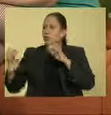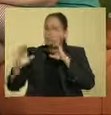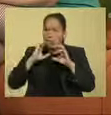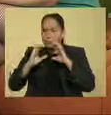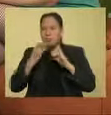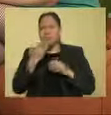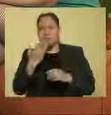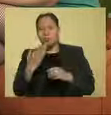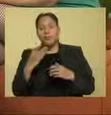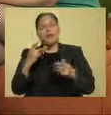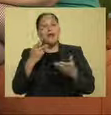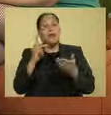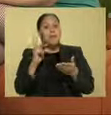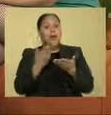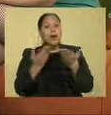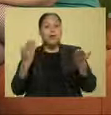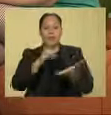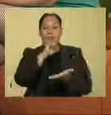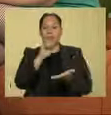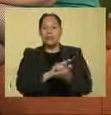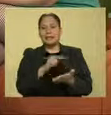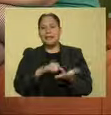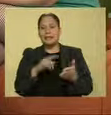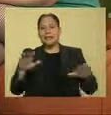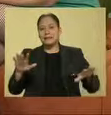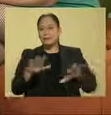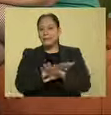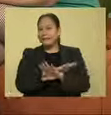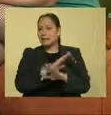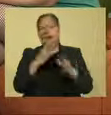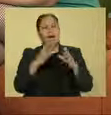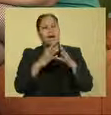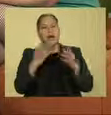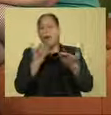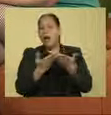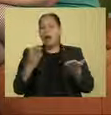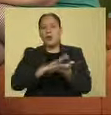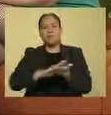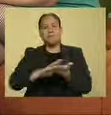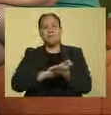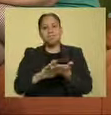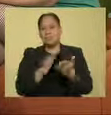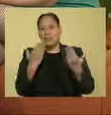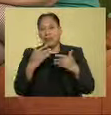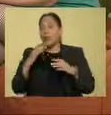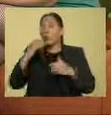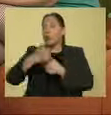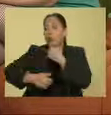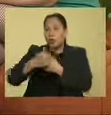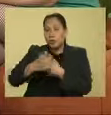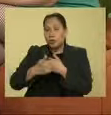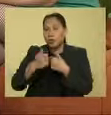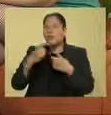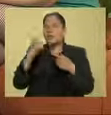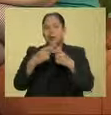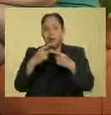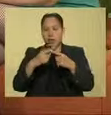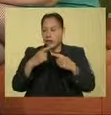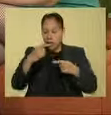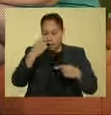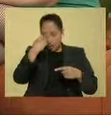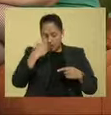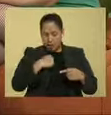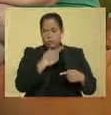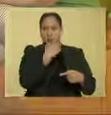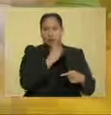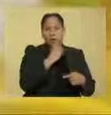miembros de la pareja. Hoy, esto está prácticamente desapareciendo. La competitividad es más bien con uno mismo, tanto en hombres como